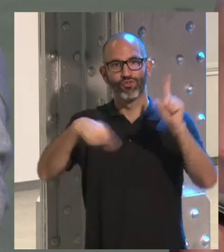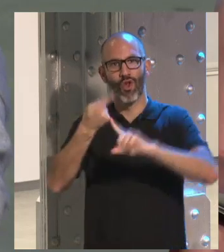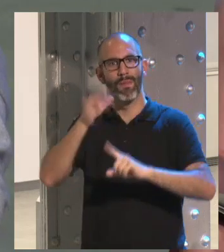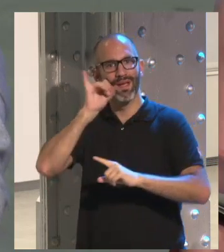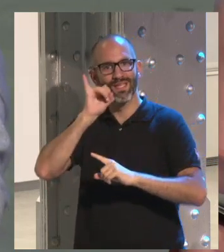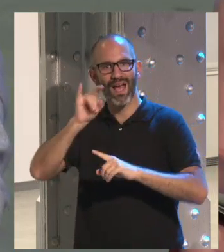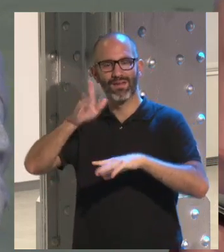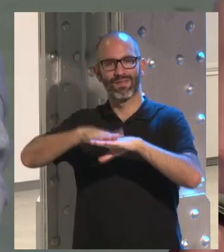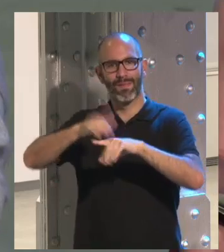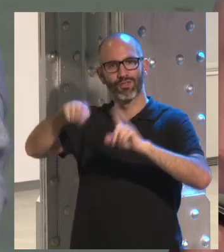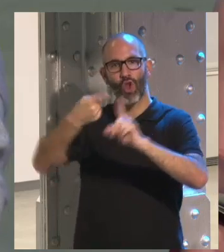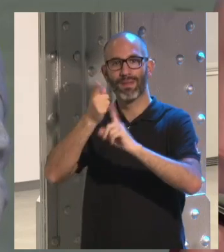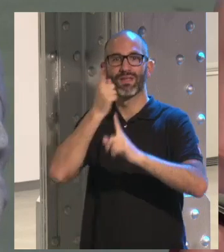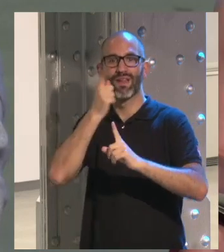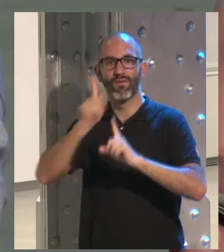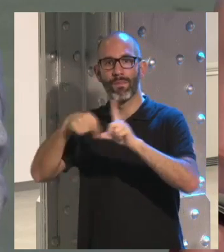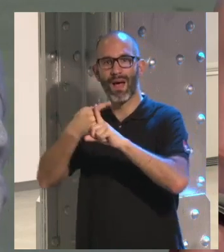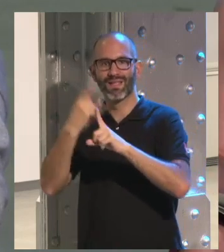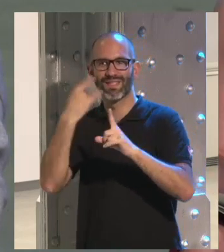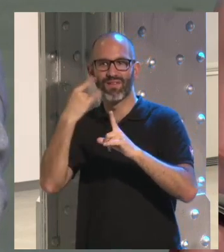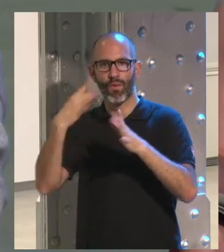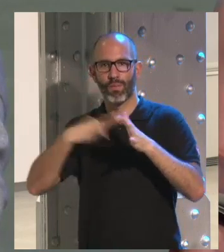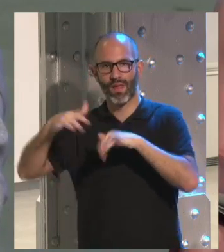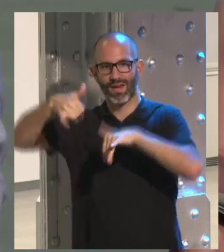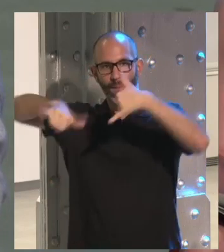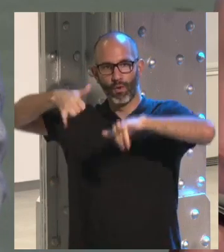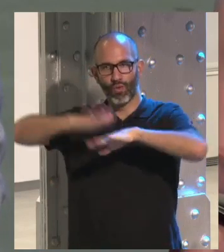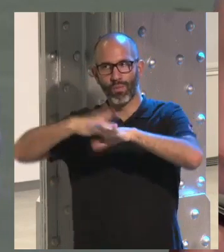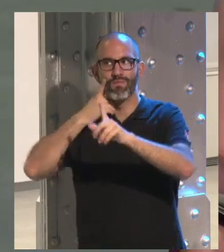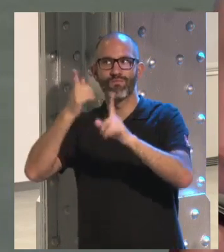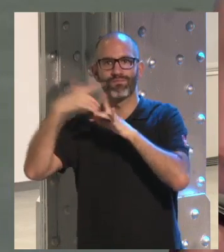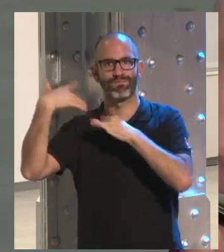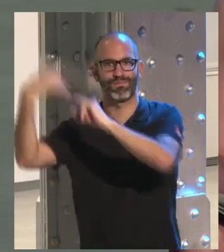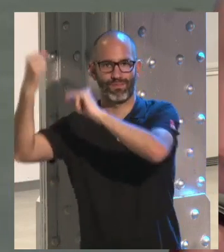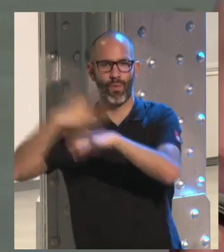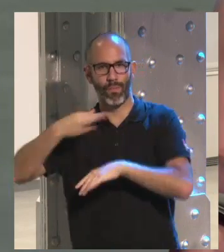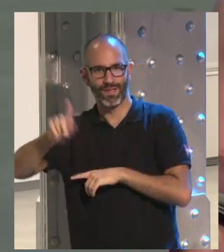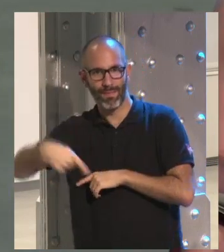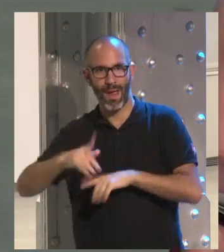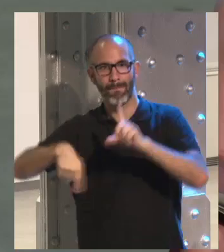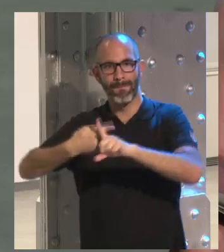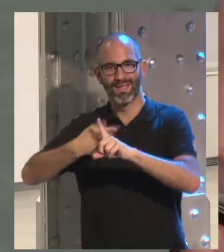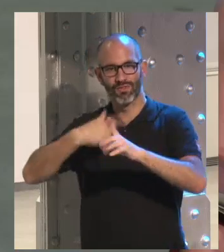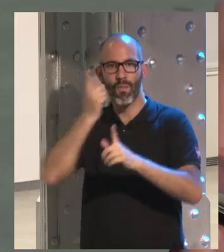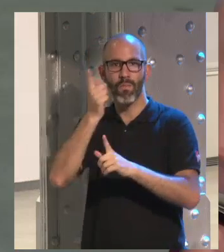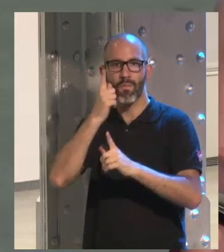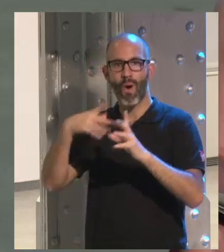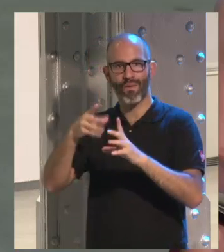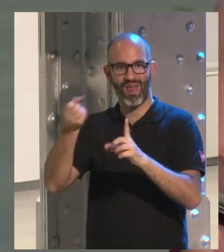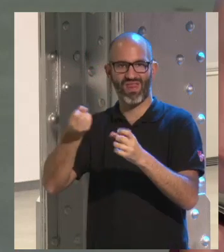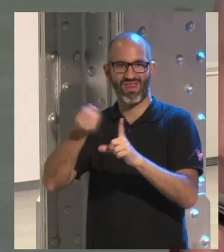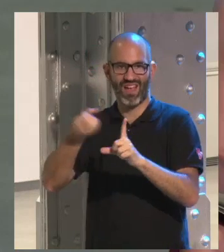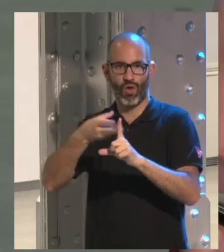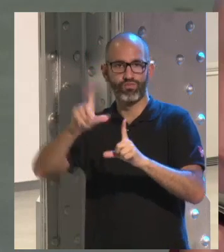a tu teléfono, accede al micrófono y lo puede activar de manera remota, etcétera, etcétera, sino que además te snifa el tráfico. Entonces, yo francamente no me